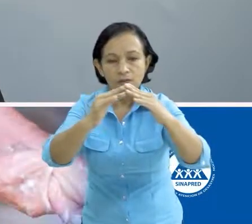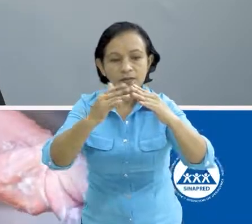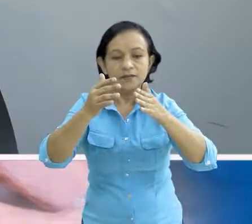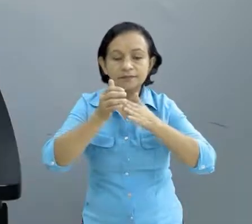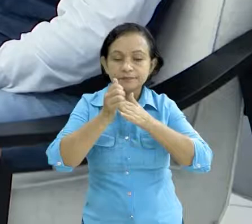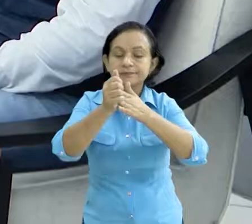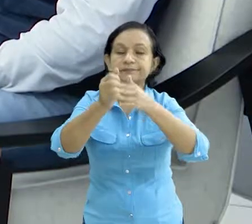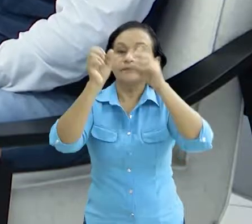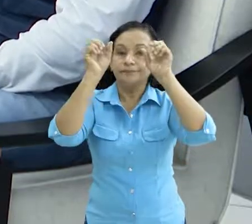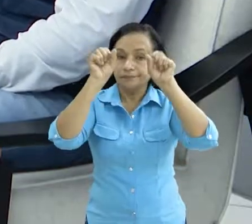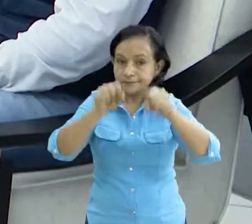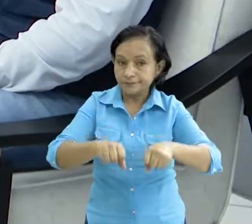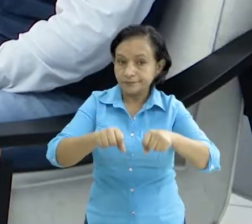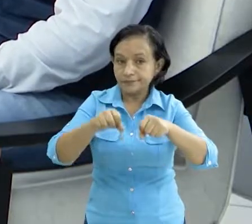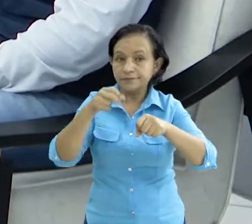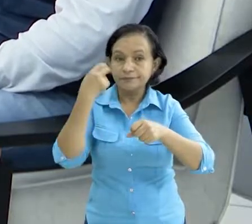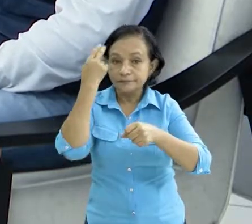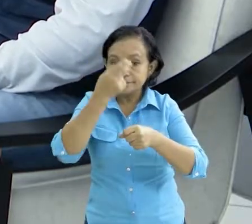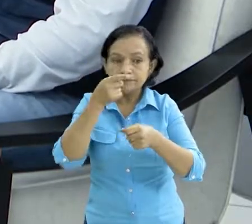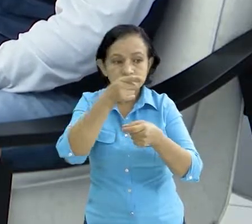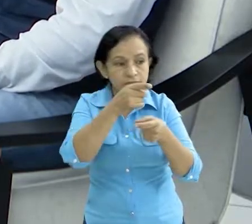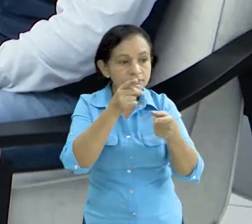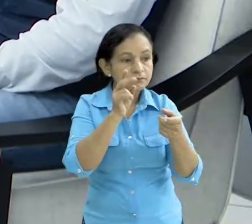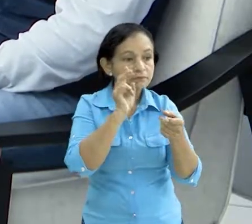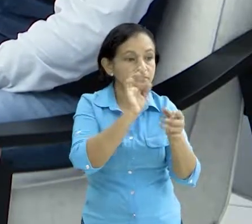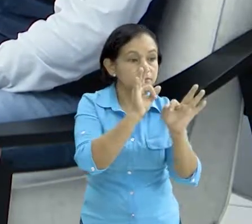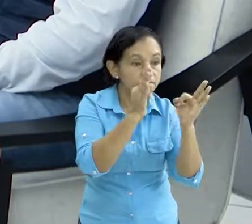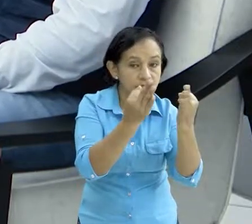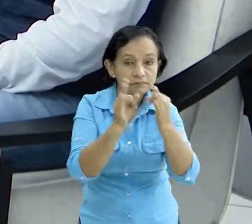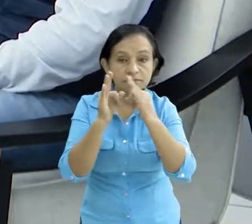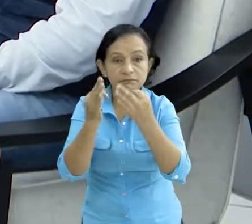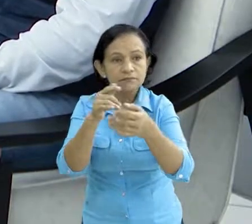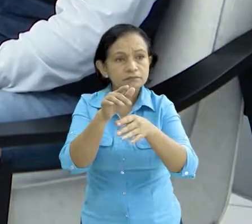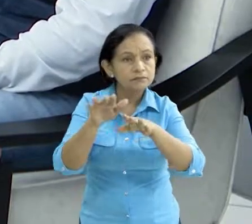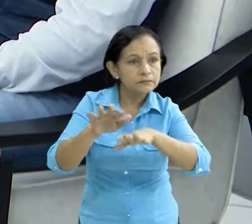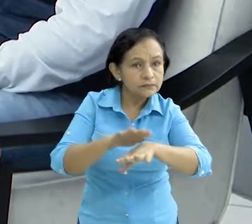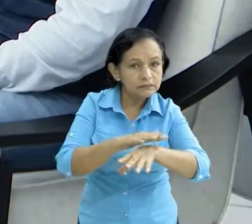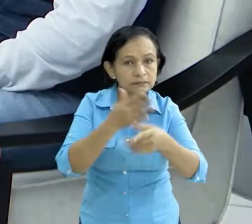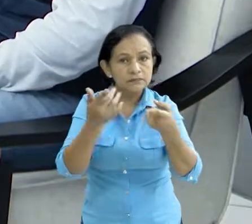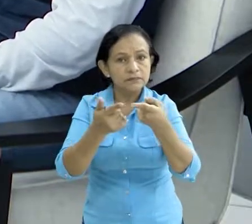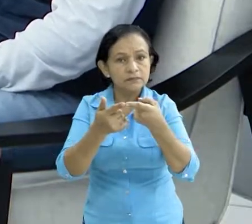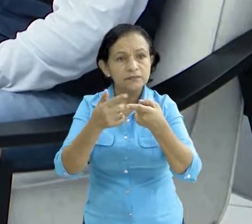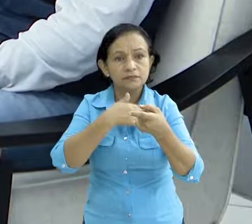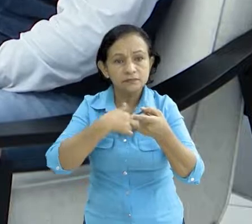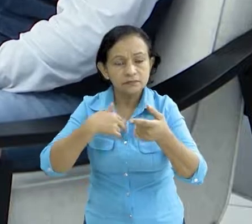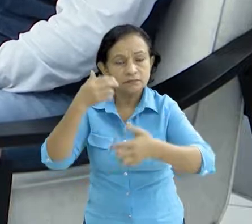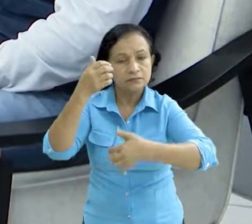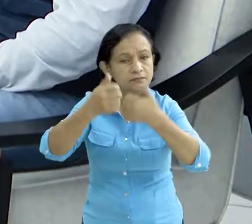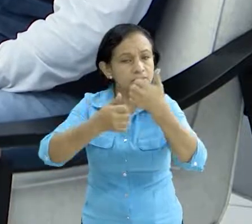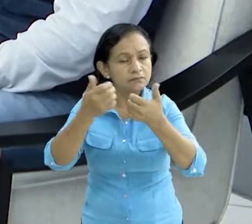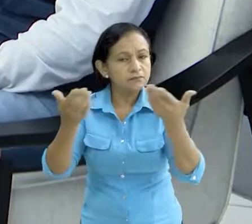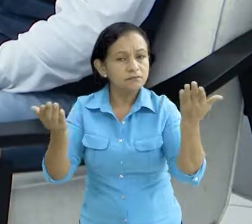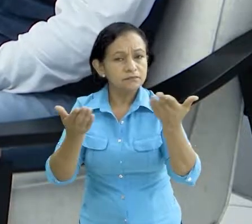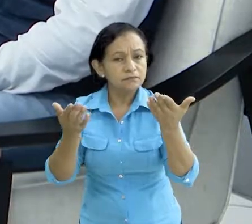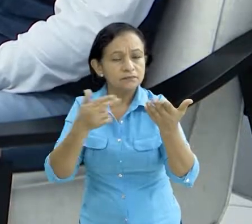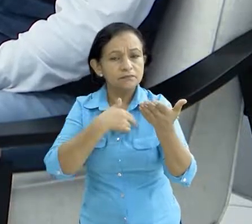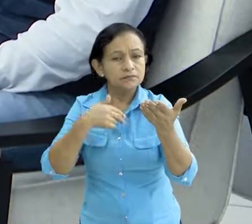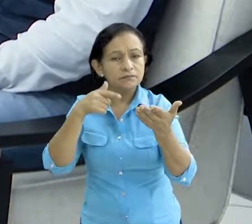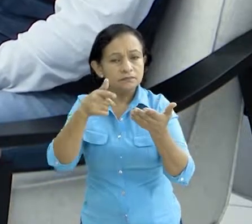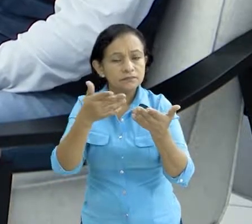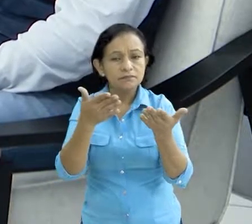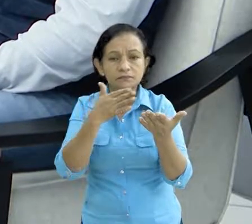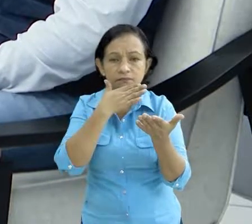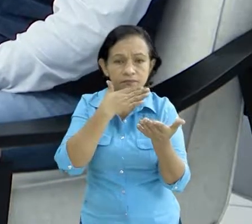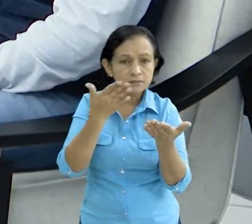del liderazgo comunitario, ellos verifican, confirman si se sintió el evento, si está ocurriendo el evento, qué impacto está